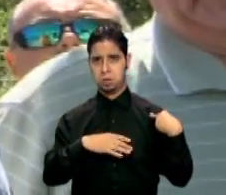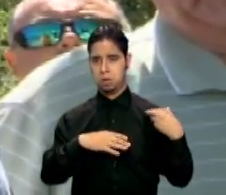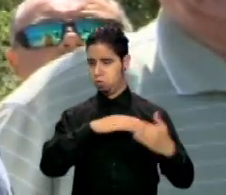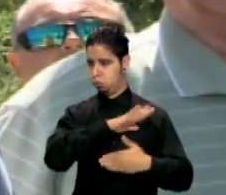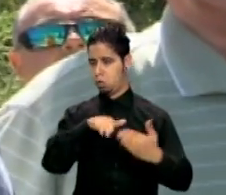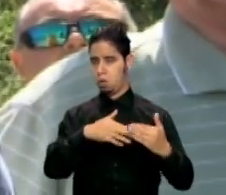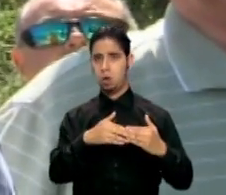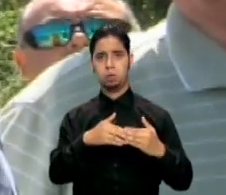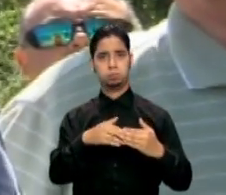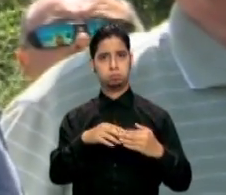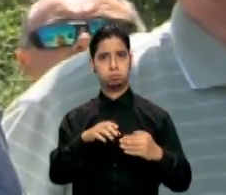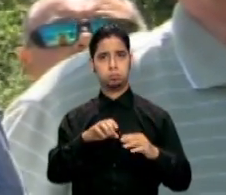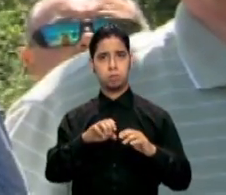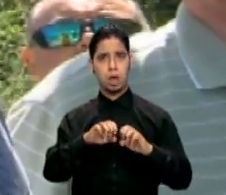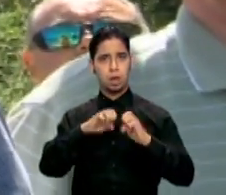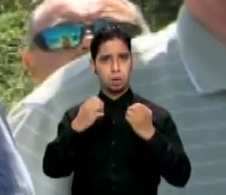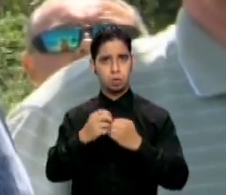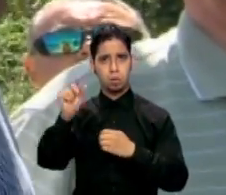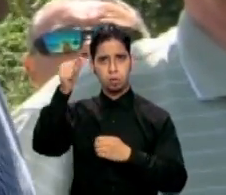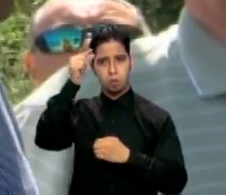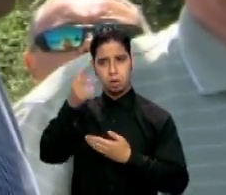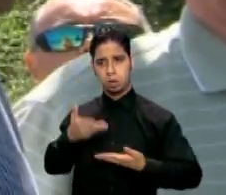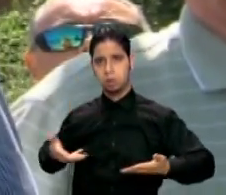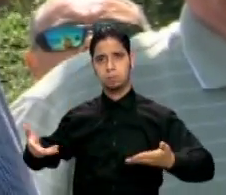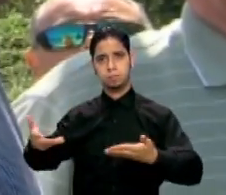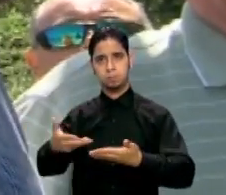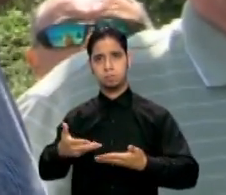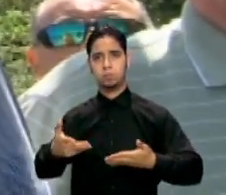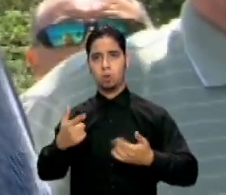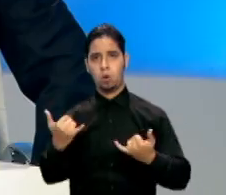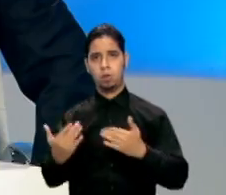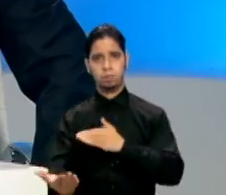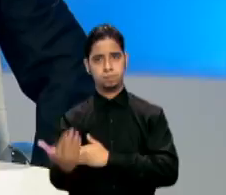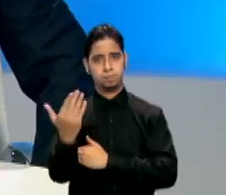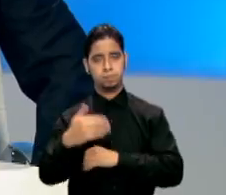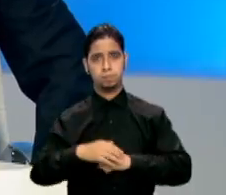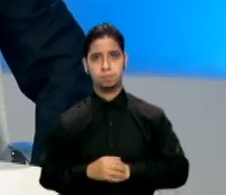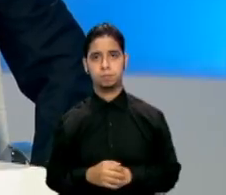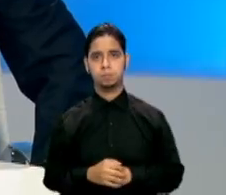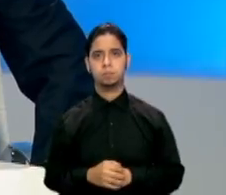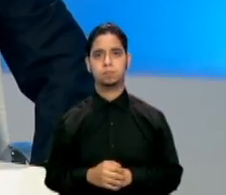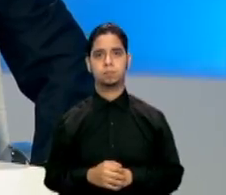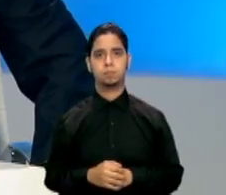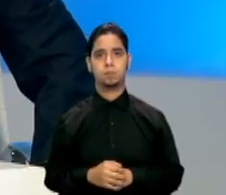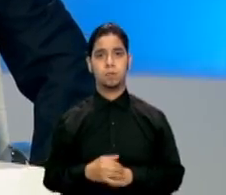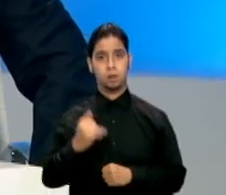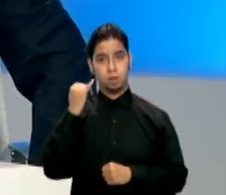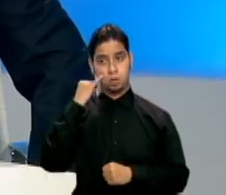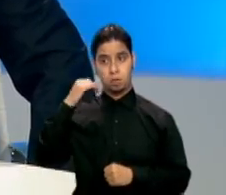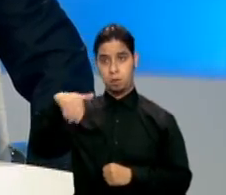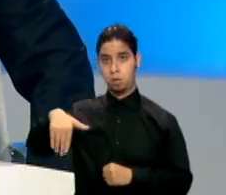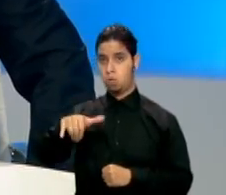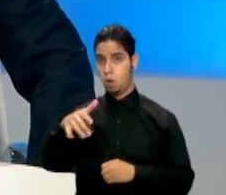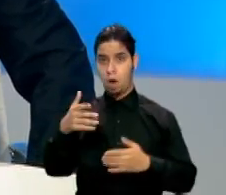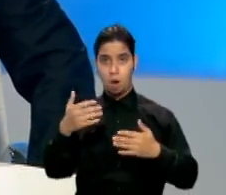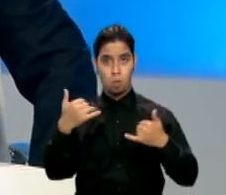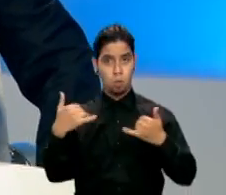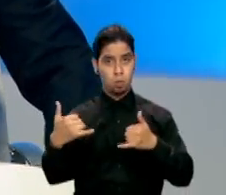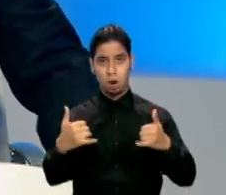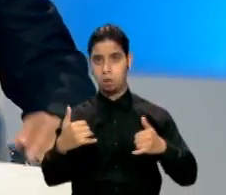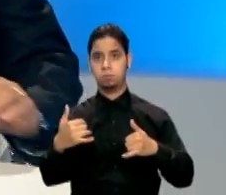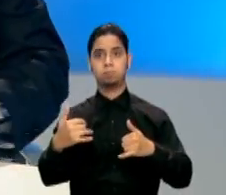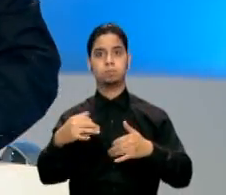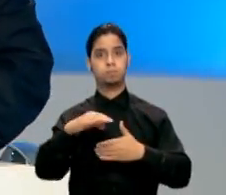equipo de gobierno que está aquí en la mañana. Y si aún no ha jugado sus numeritos, preste